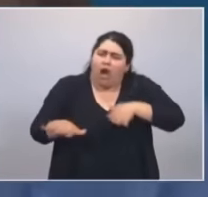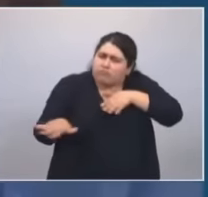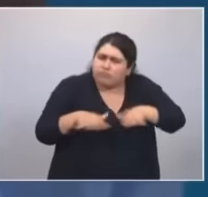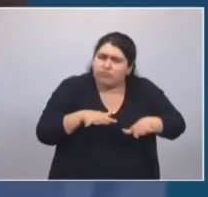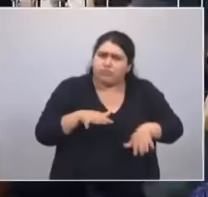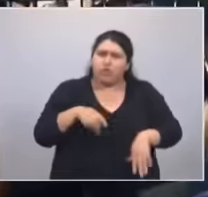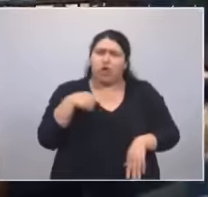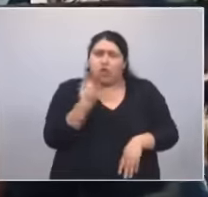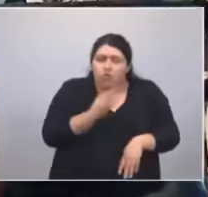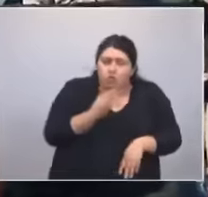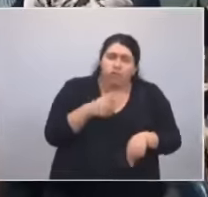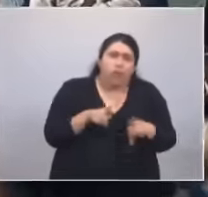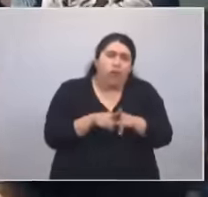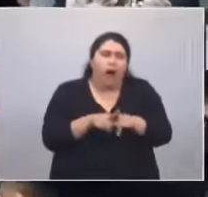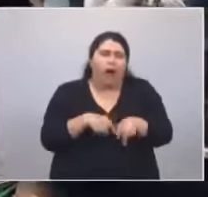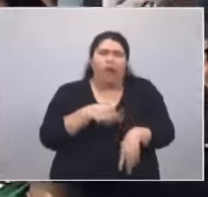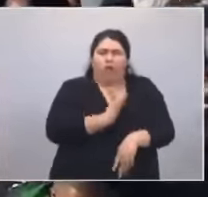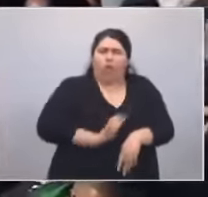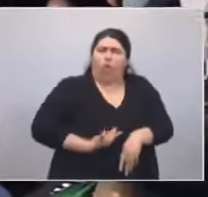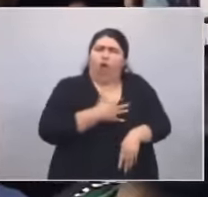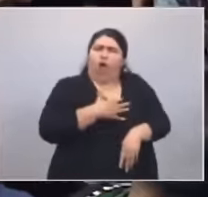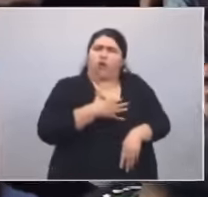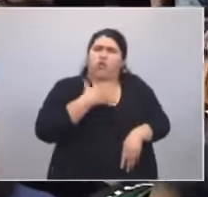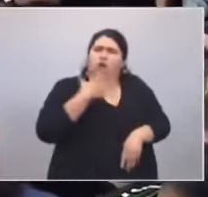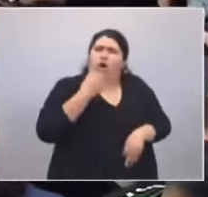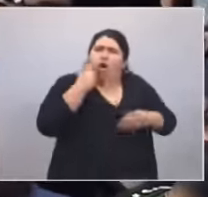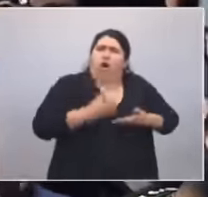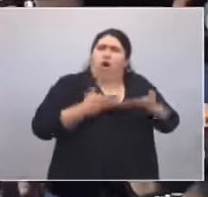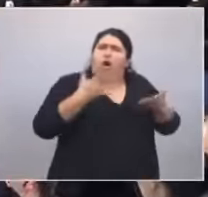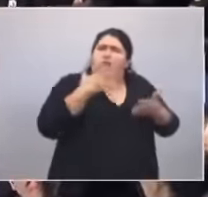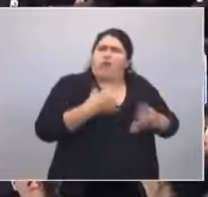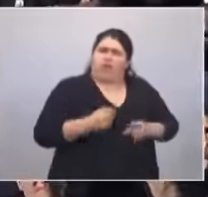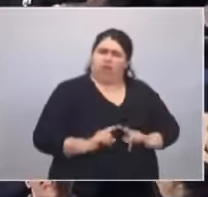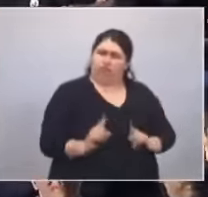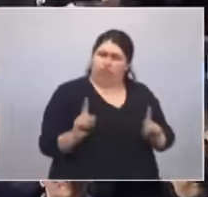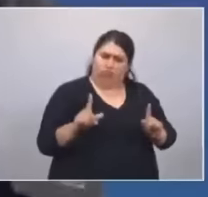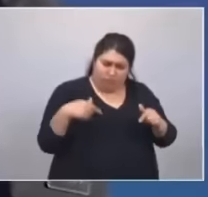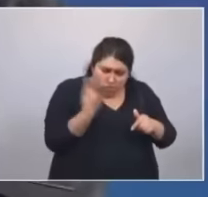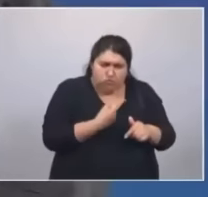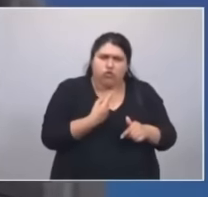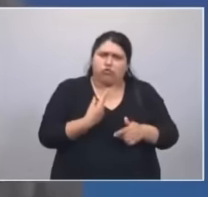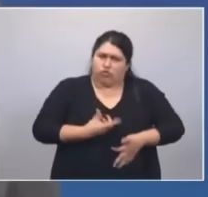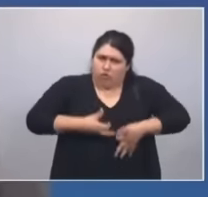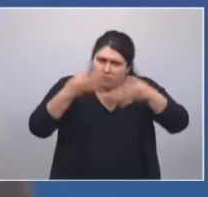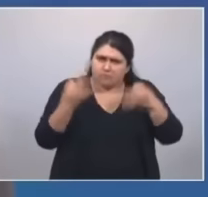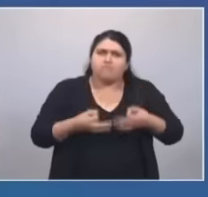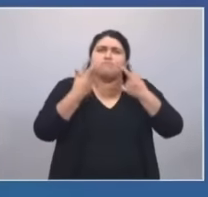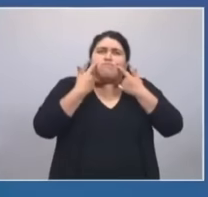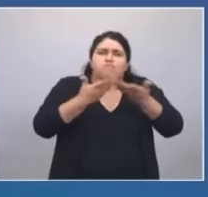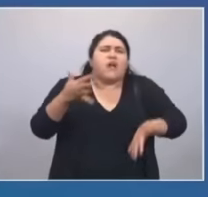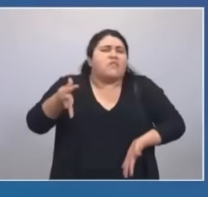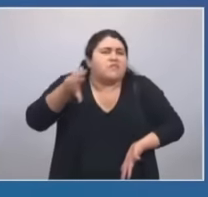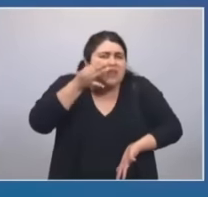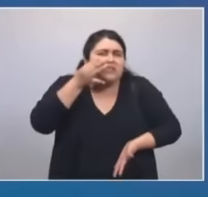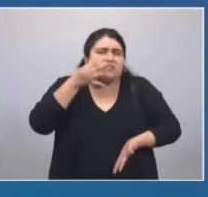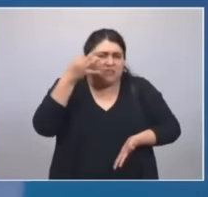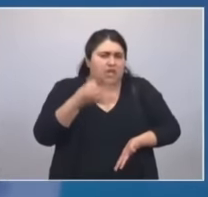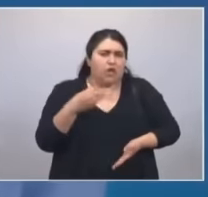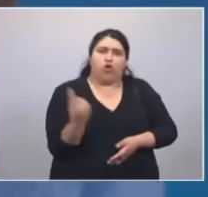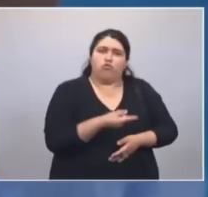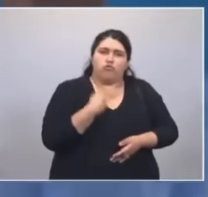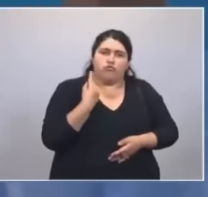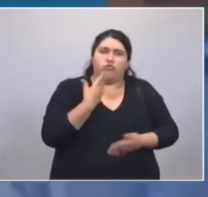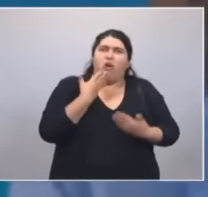sentirnos los dueños de la verdad, pero sentirnos los legítimos herederos de ese